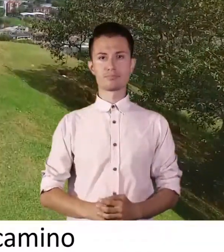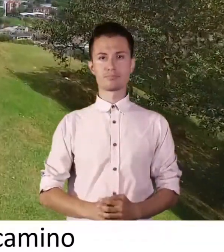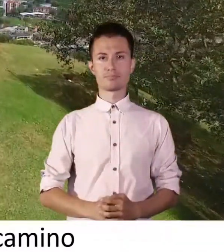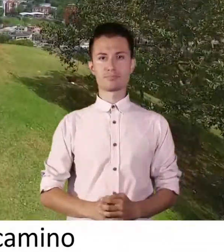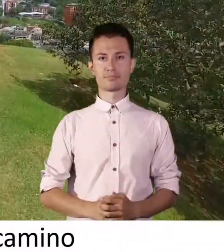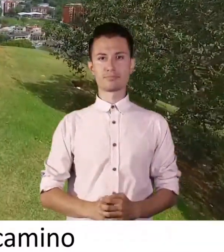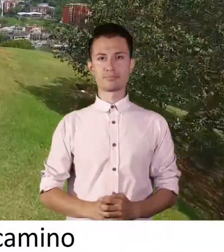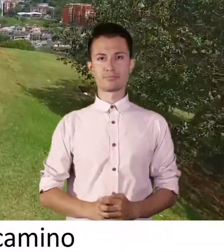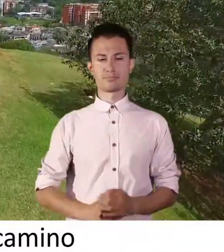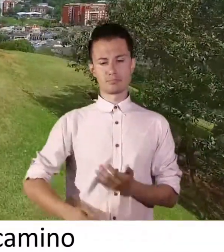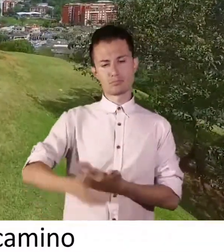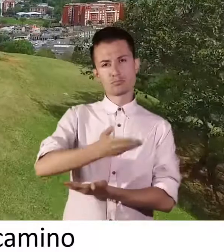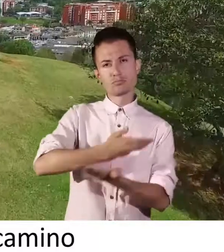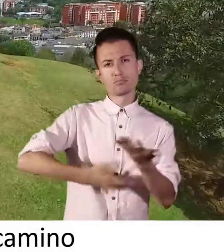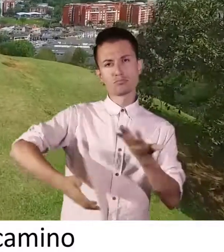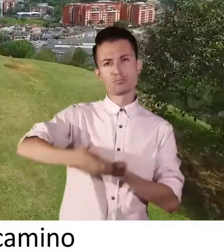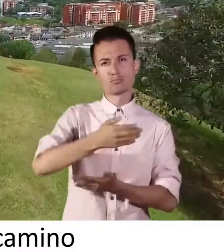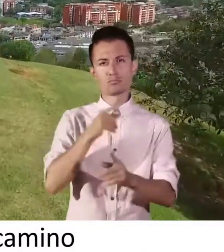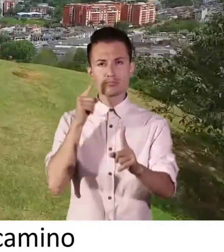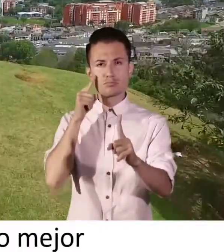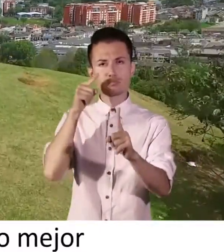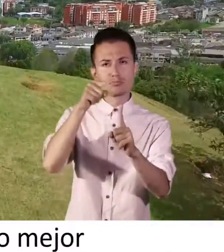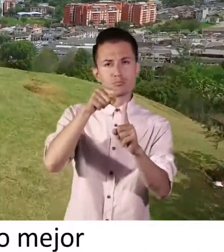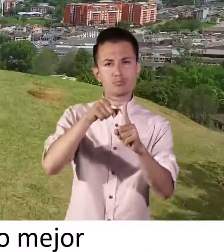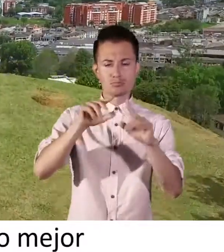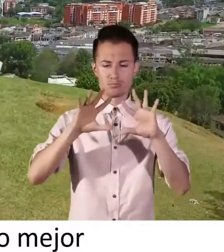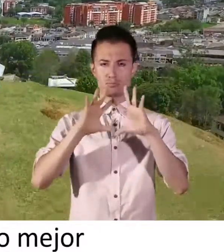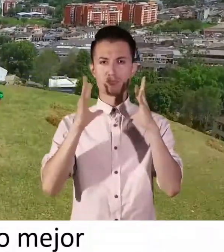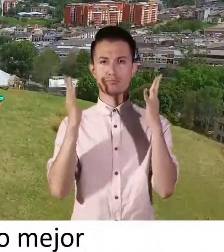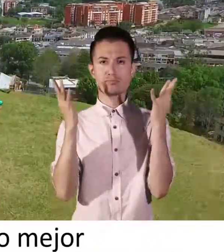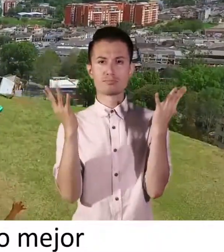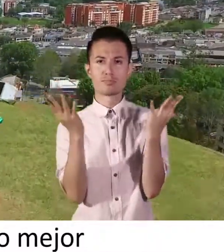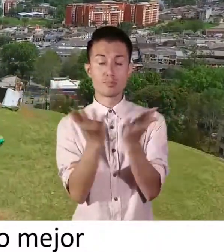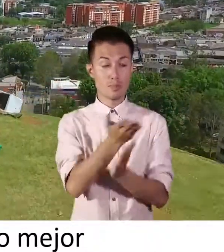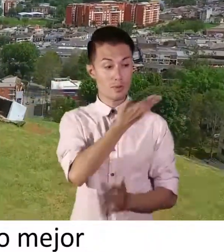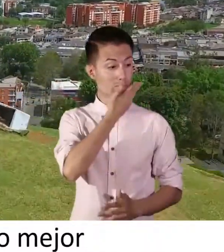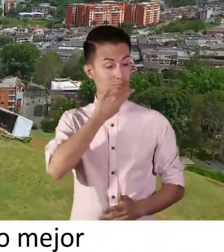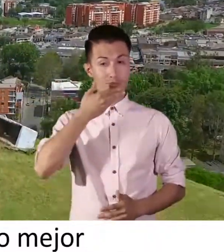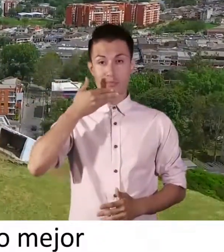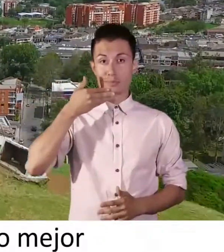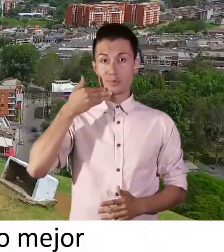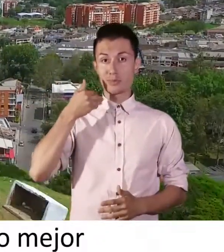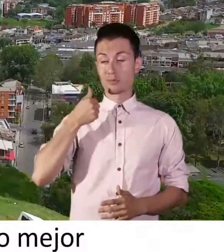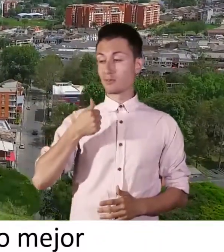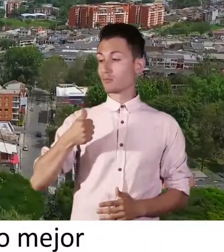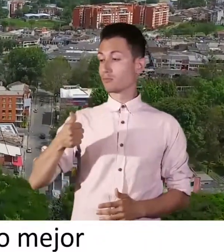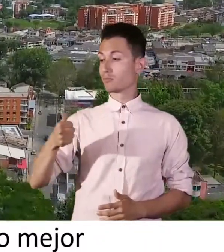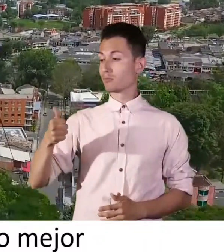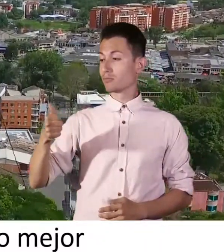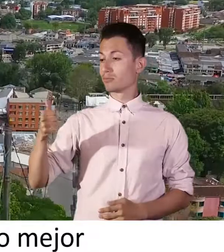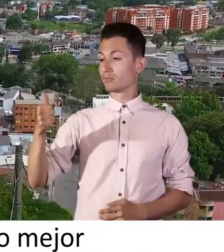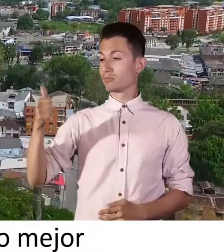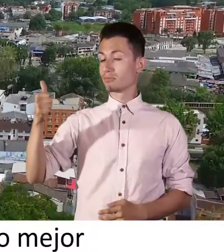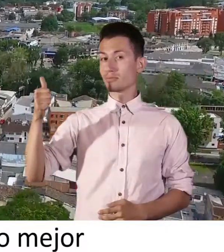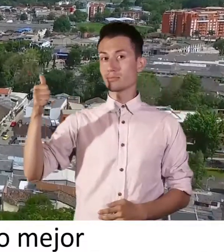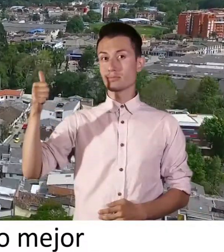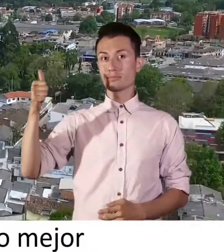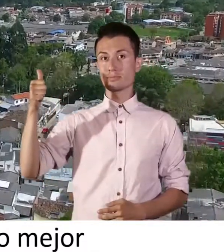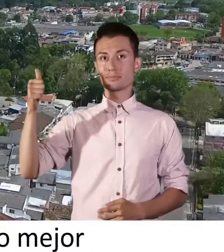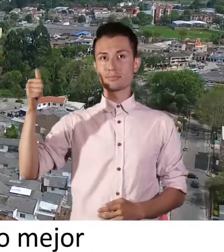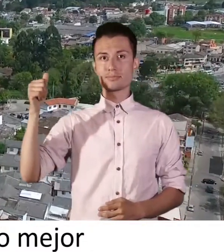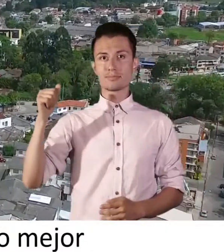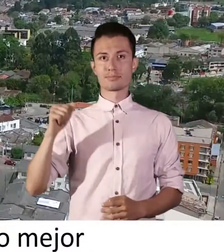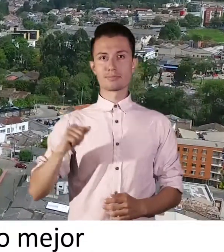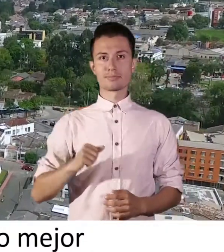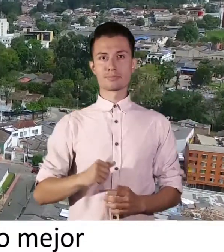un camino Compartido hacia un mundo